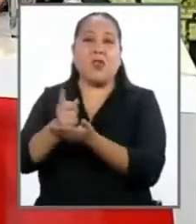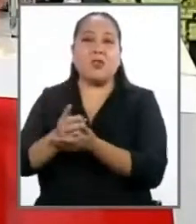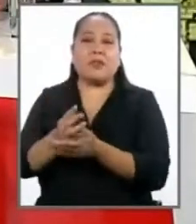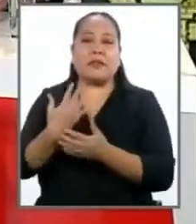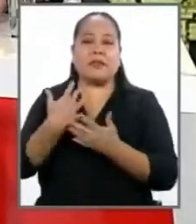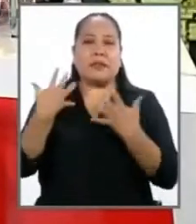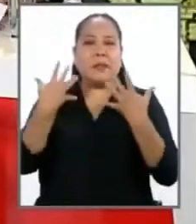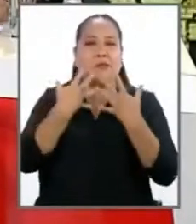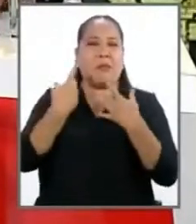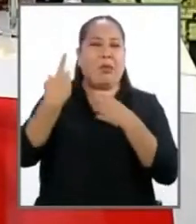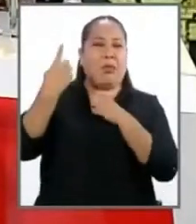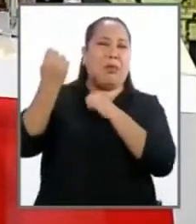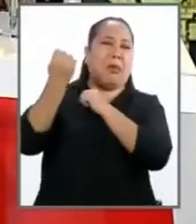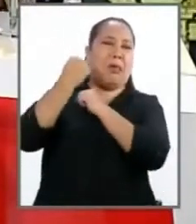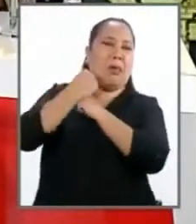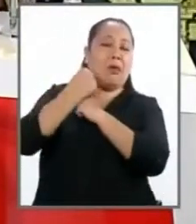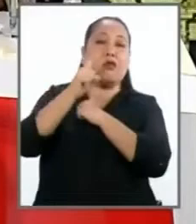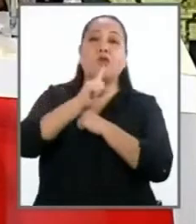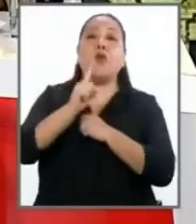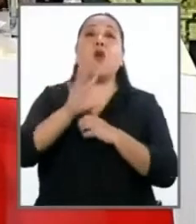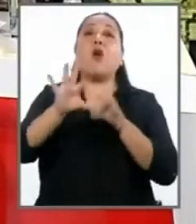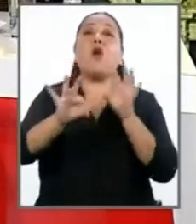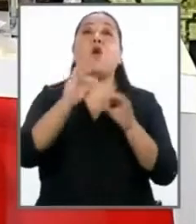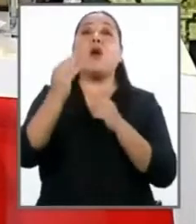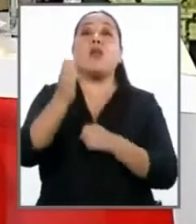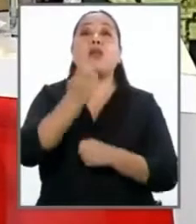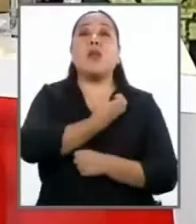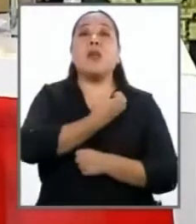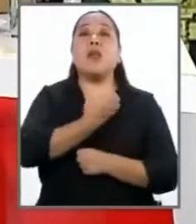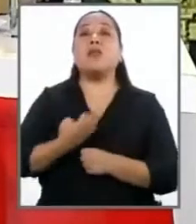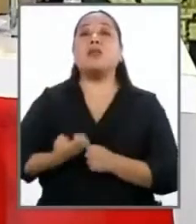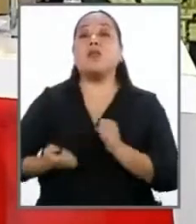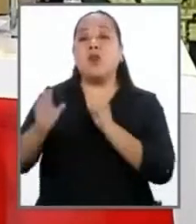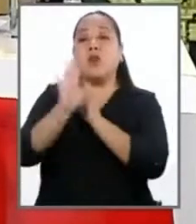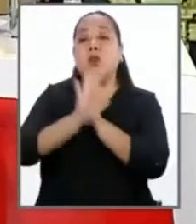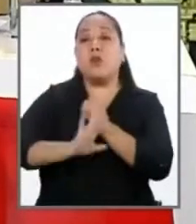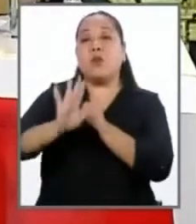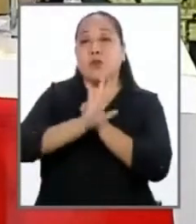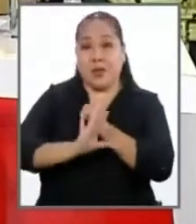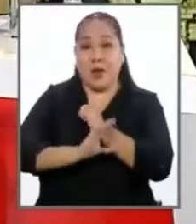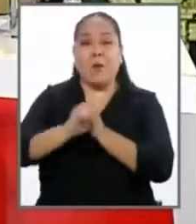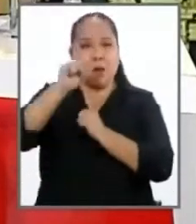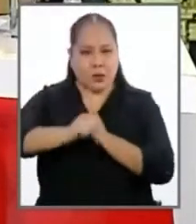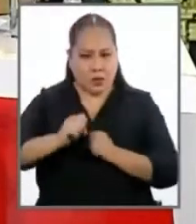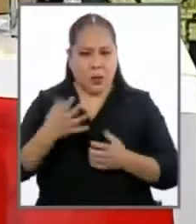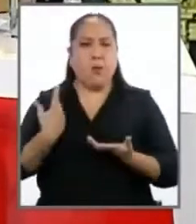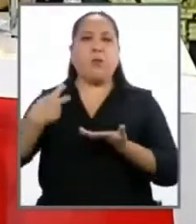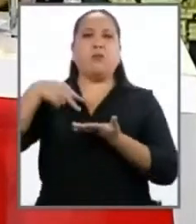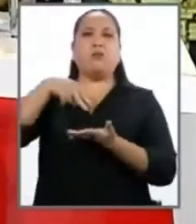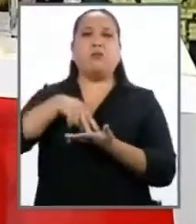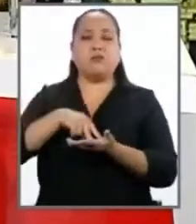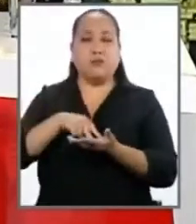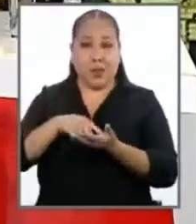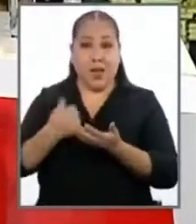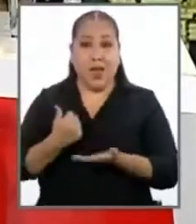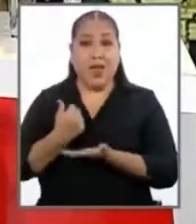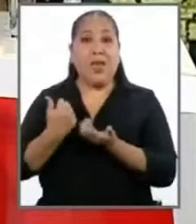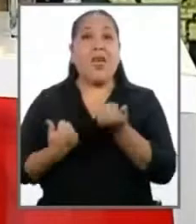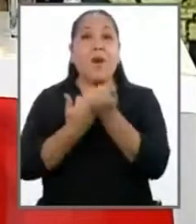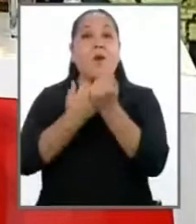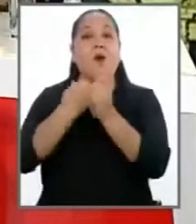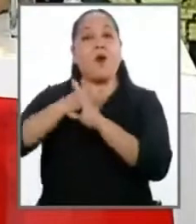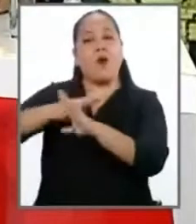no encuentran desde el Estado la debida protección y acompañamiento para convertirse precisamente en esos socios en la lucha anticorrupción.